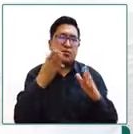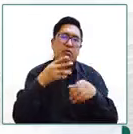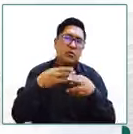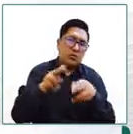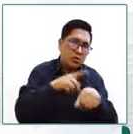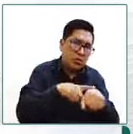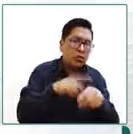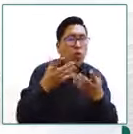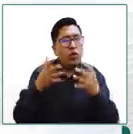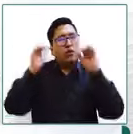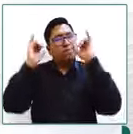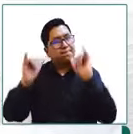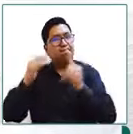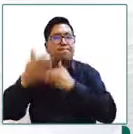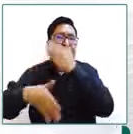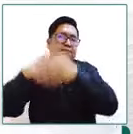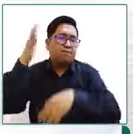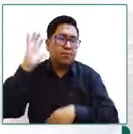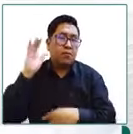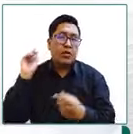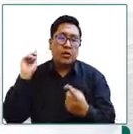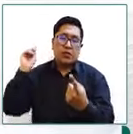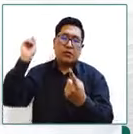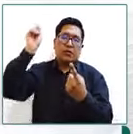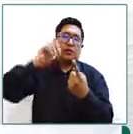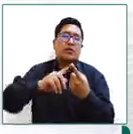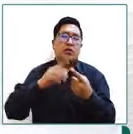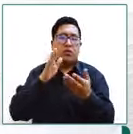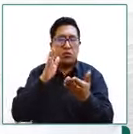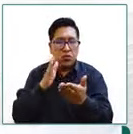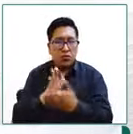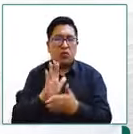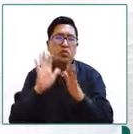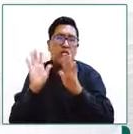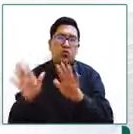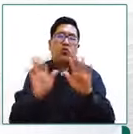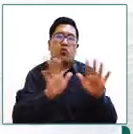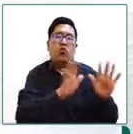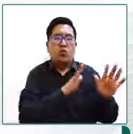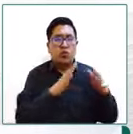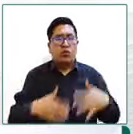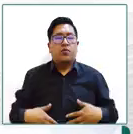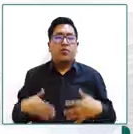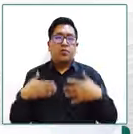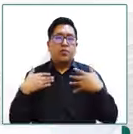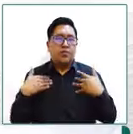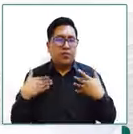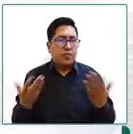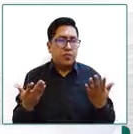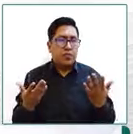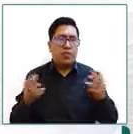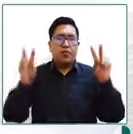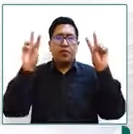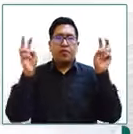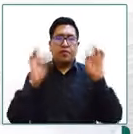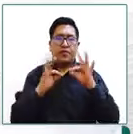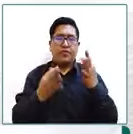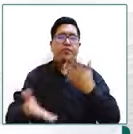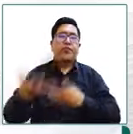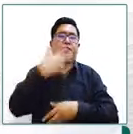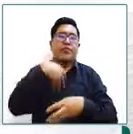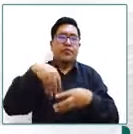institucional como límite para garantizar el derecho a vivir en familia mediante procesos de desintegración